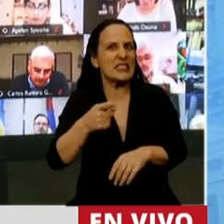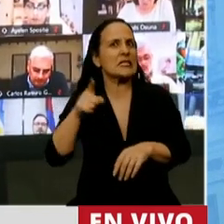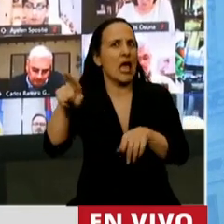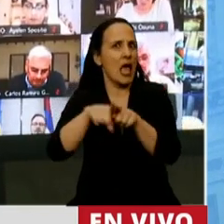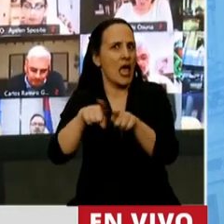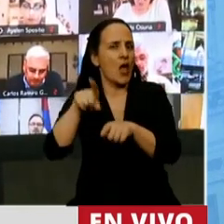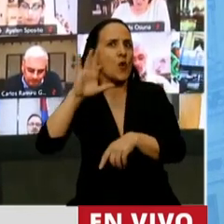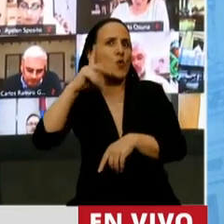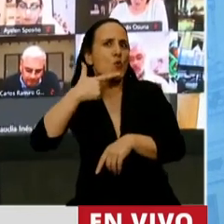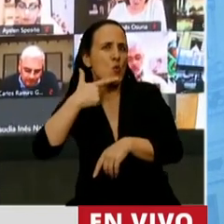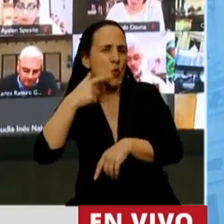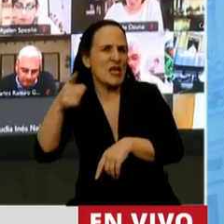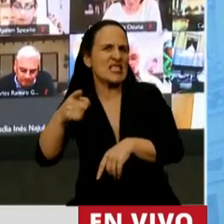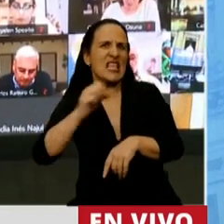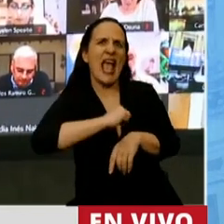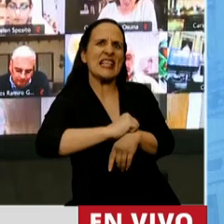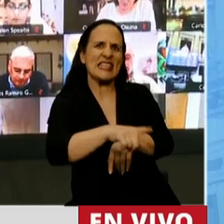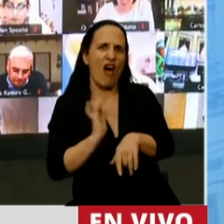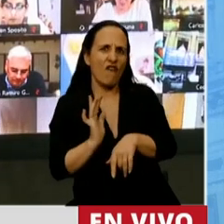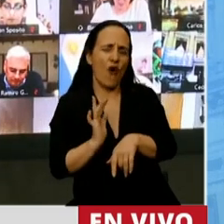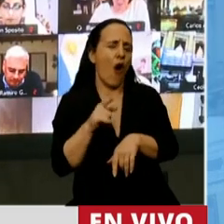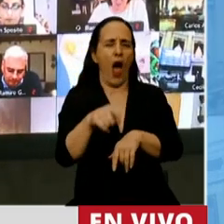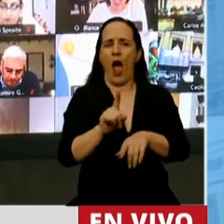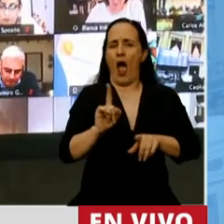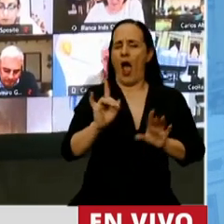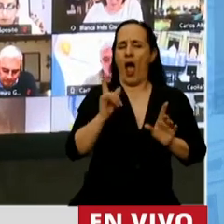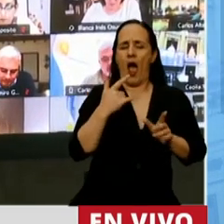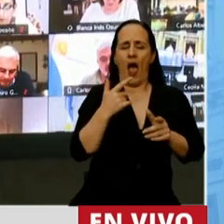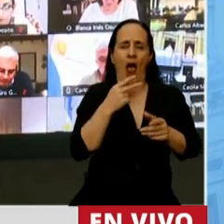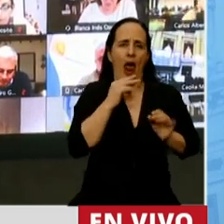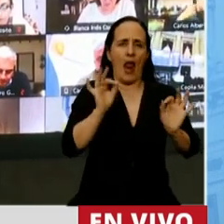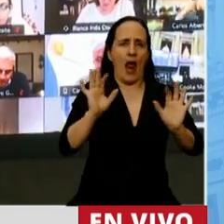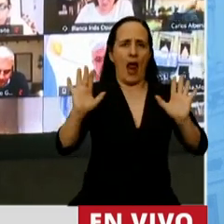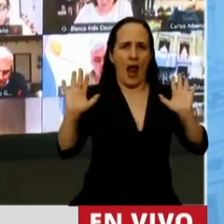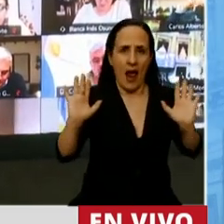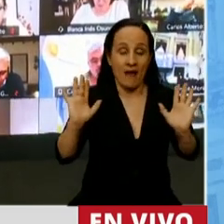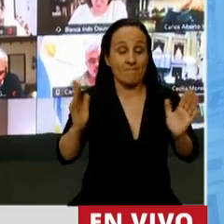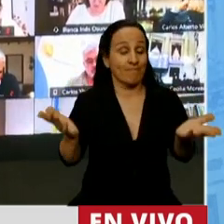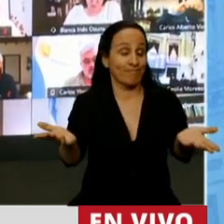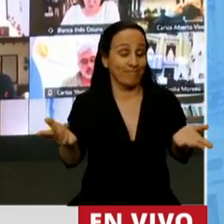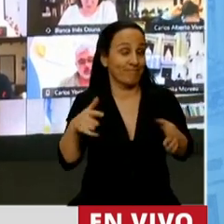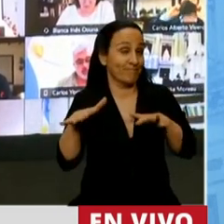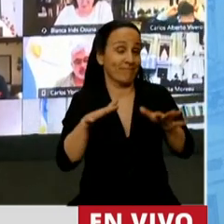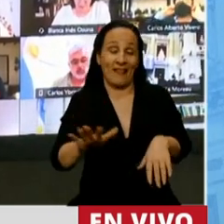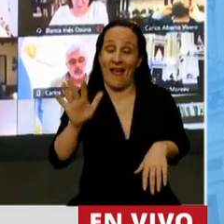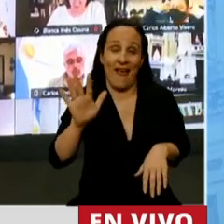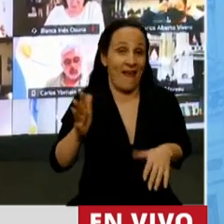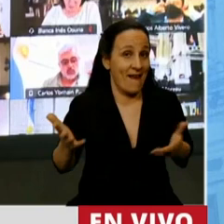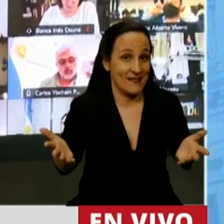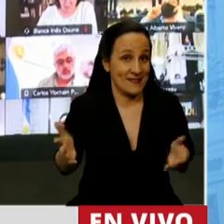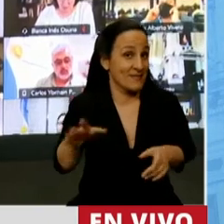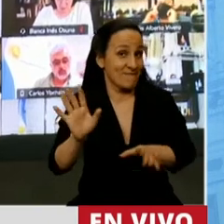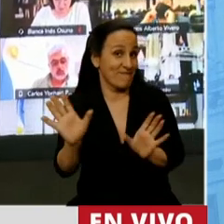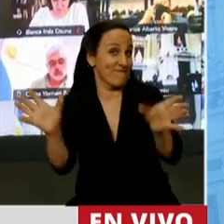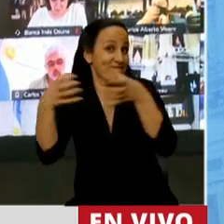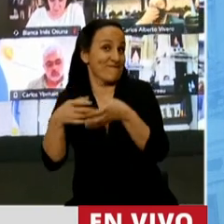le usurpó, le estafó, eso no existe. Pero bueno, esto es lo que tenemos y estos son los